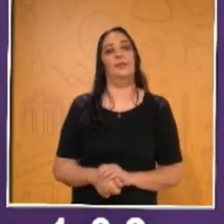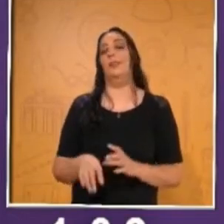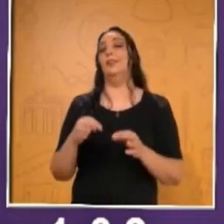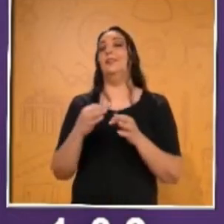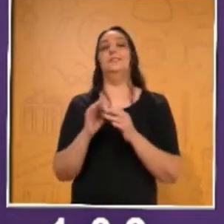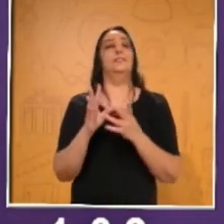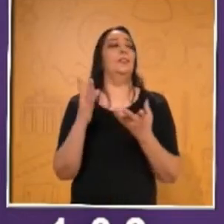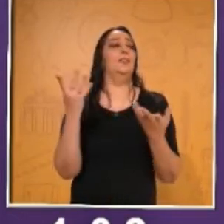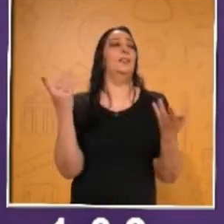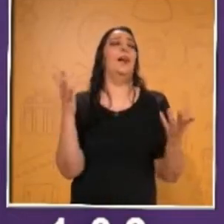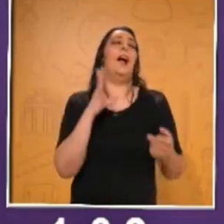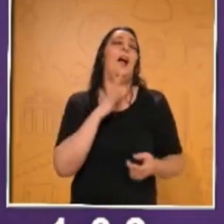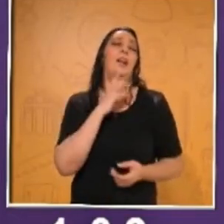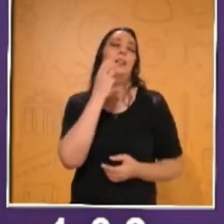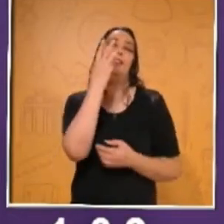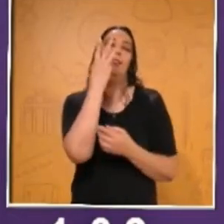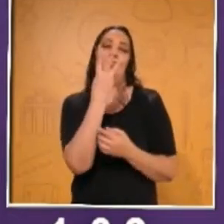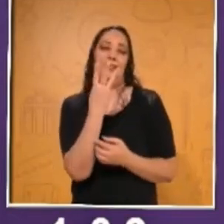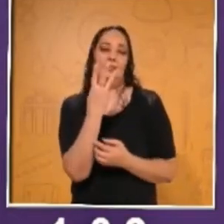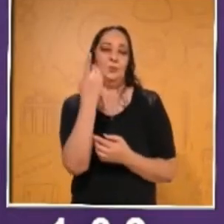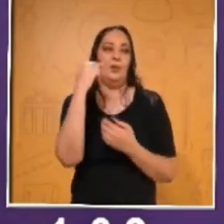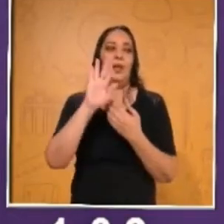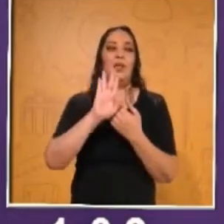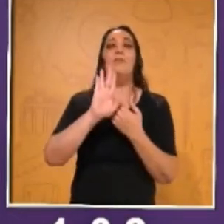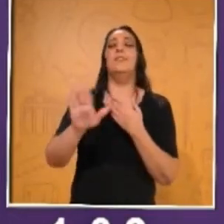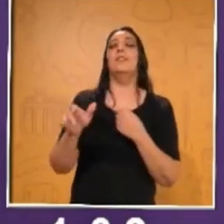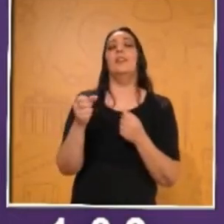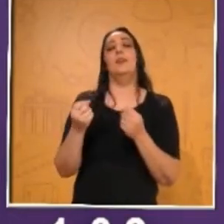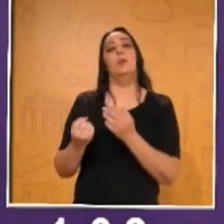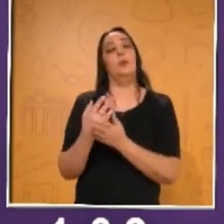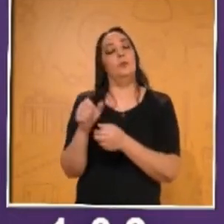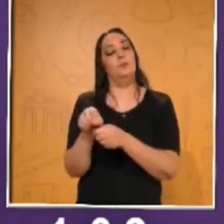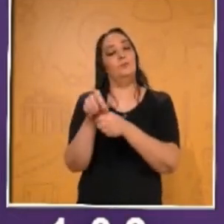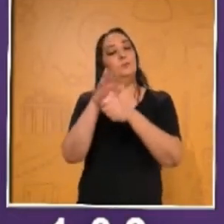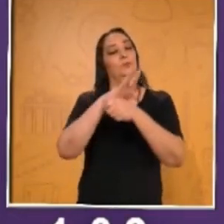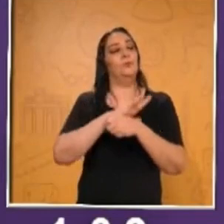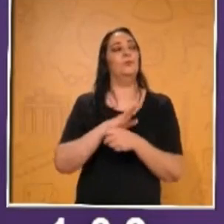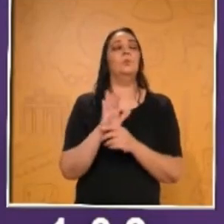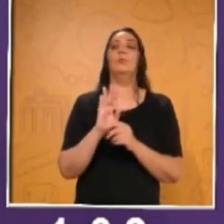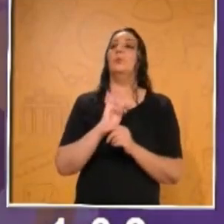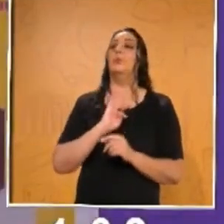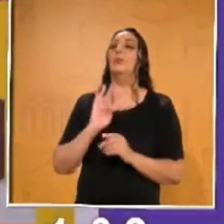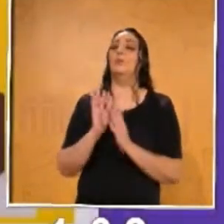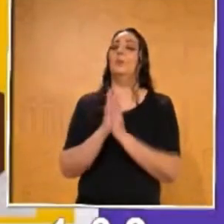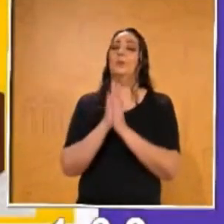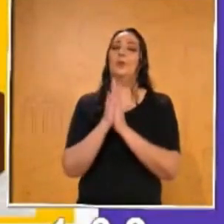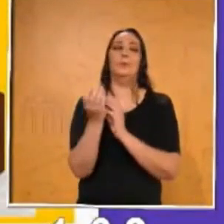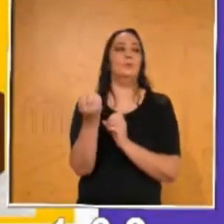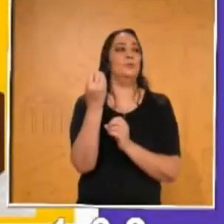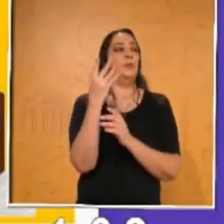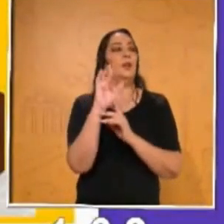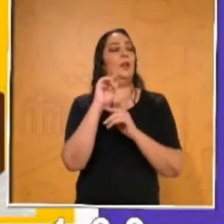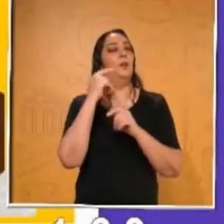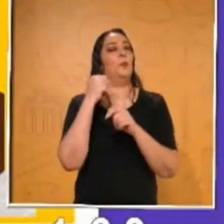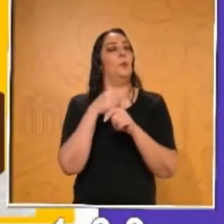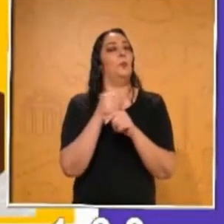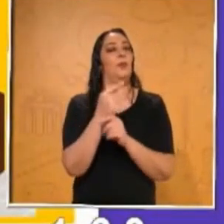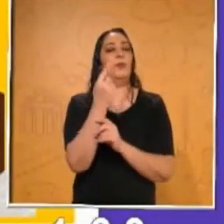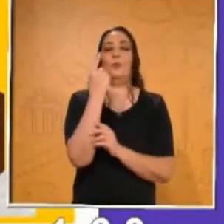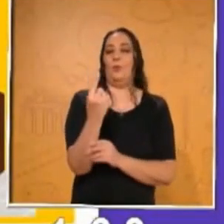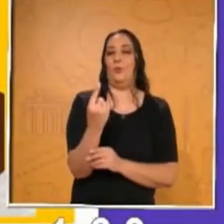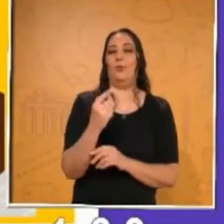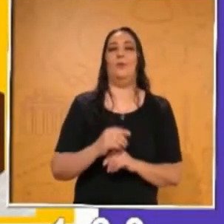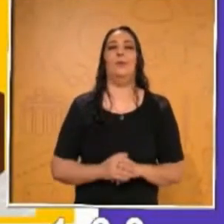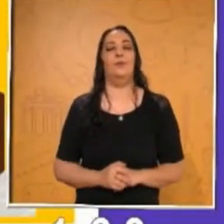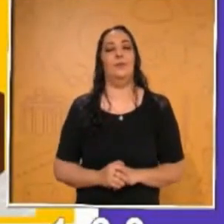Listo. Hay tres medidas de prevención contra el nuevo coronavirus. Si me las ponen en pantalla, por favor. La número uno es